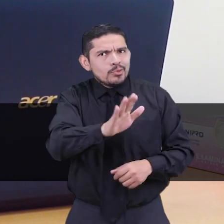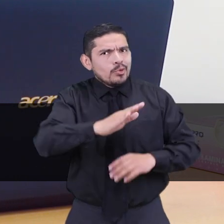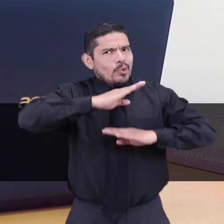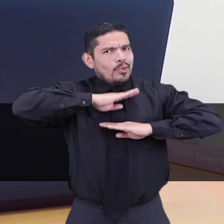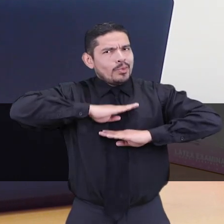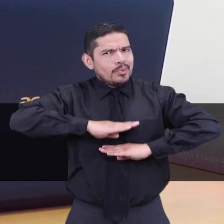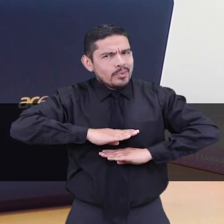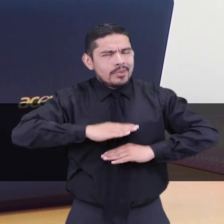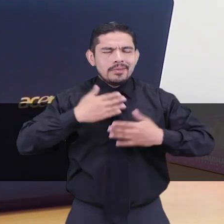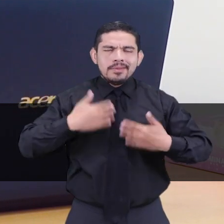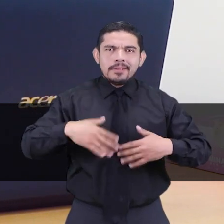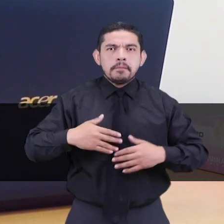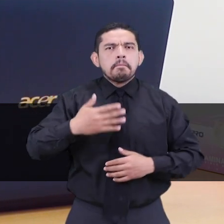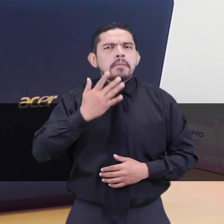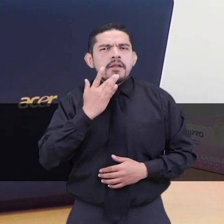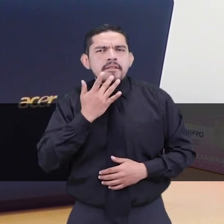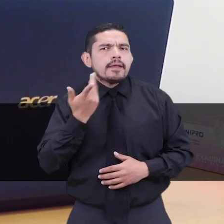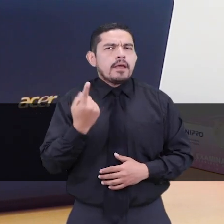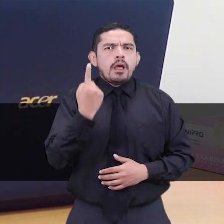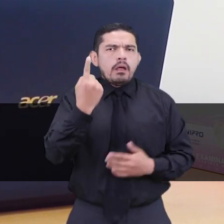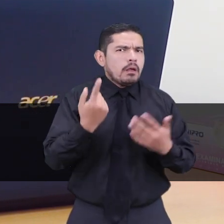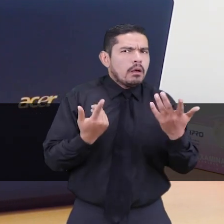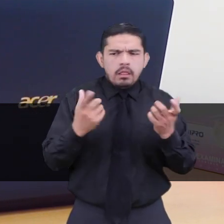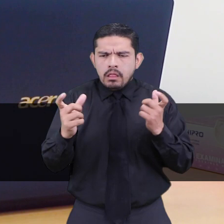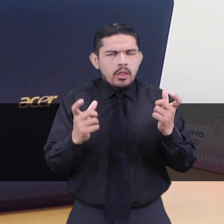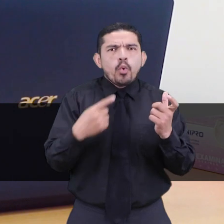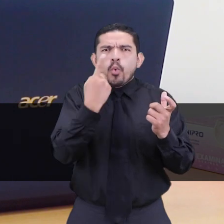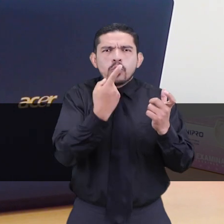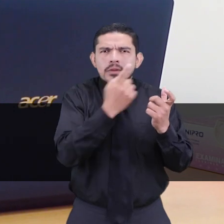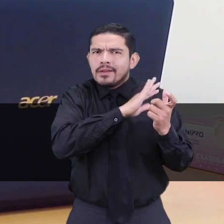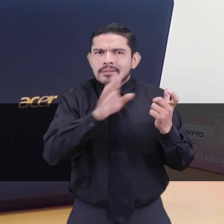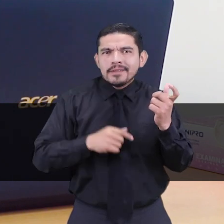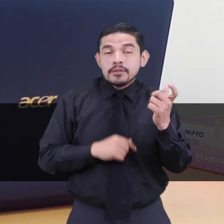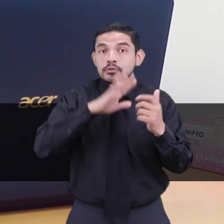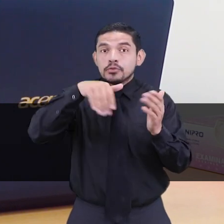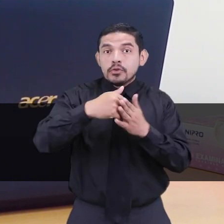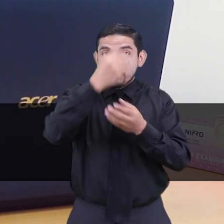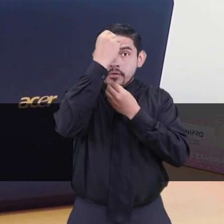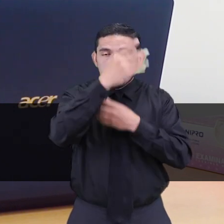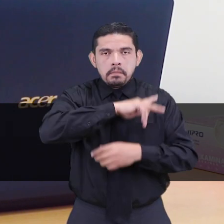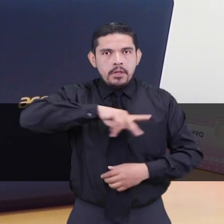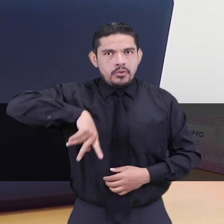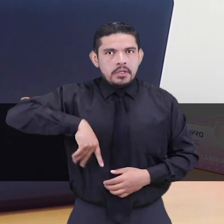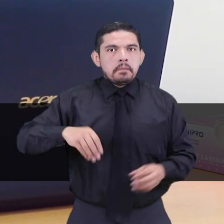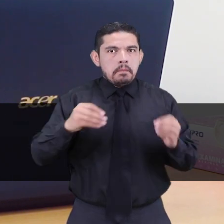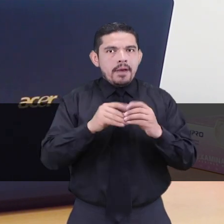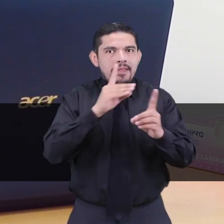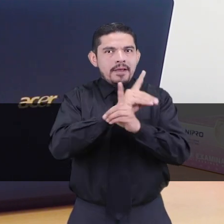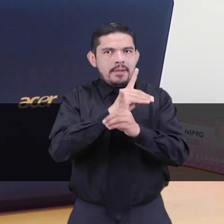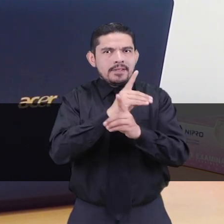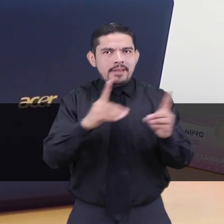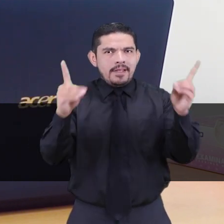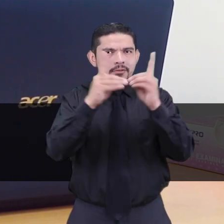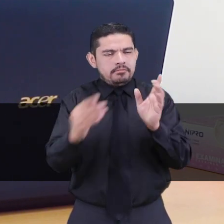usuarios y también por satisfacción de ellos, prefieren manejar un solo documento que contenga toda la información, tanto